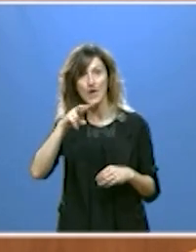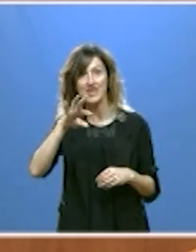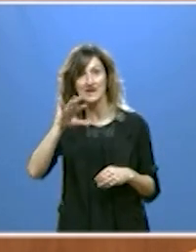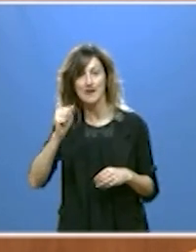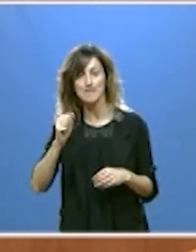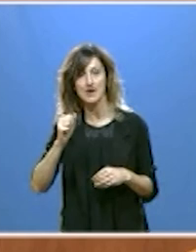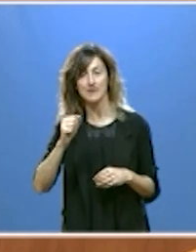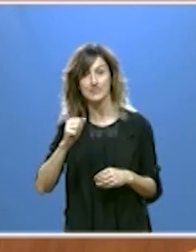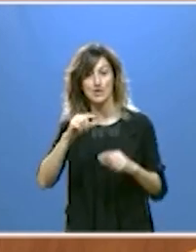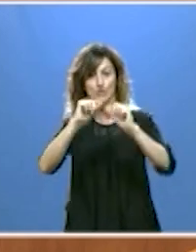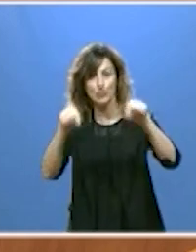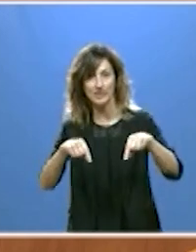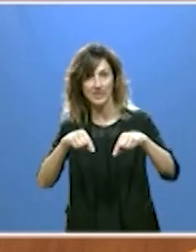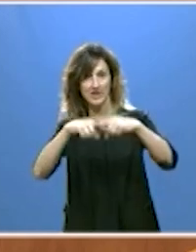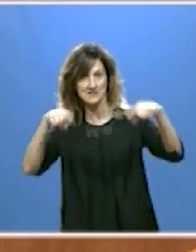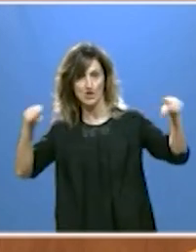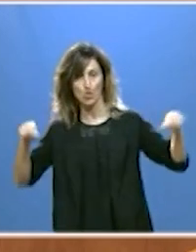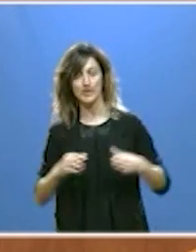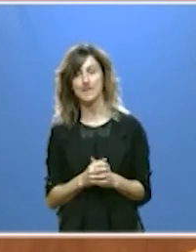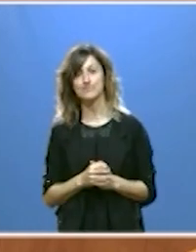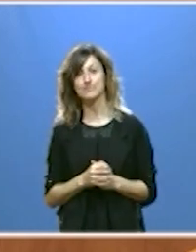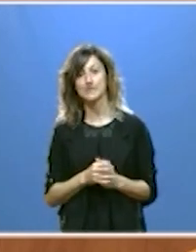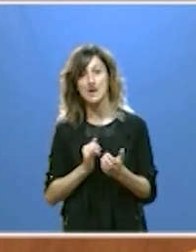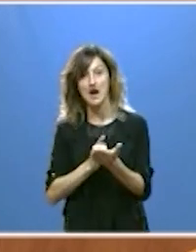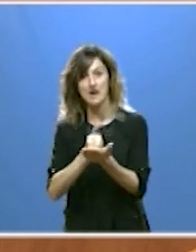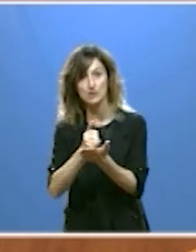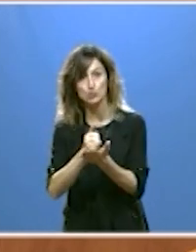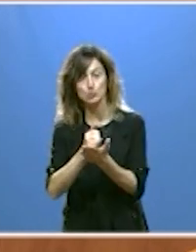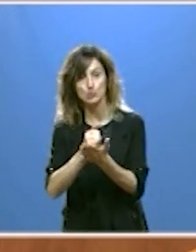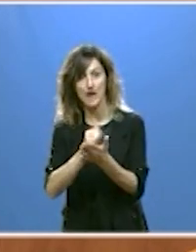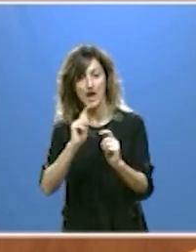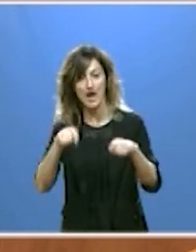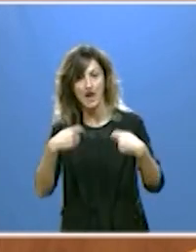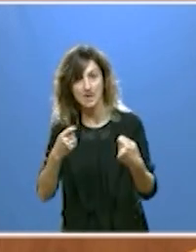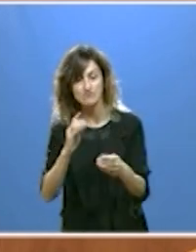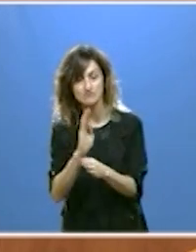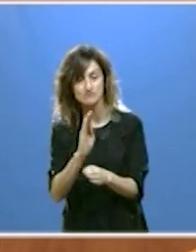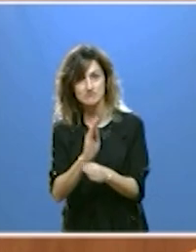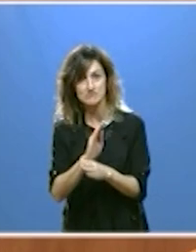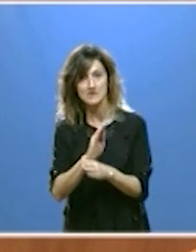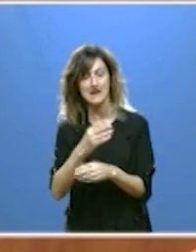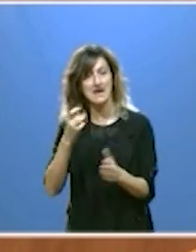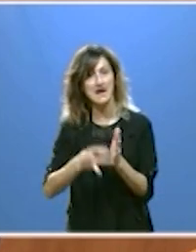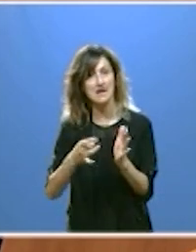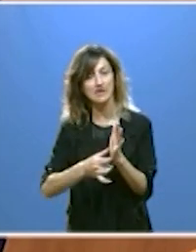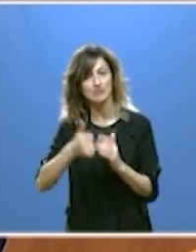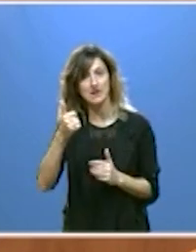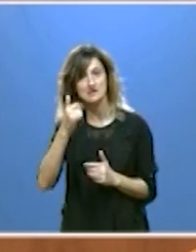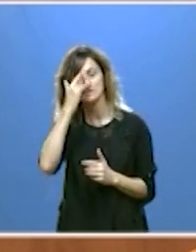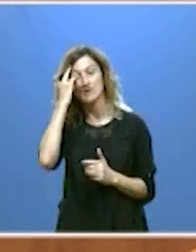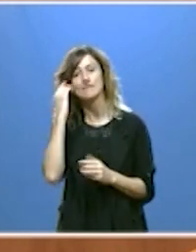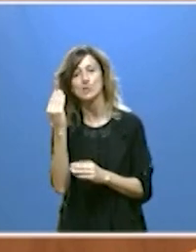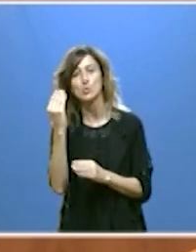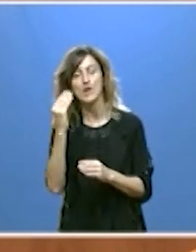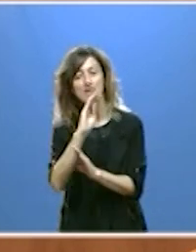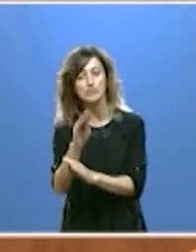Espinar provincia de Segovia con una agricultura más ecológica unos productos de más calidad incorporando nuevas figuras de protección